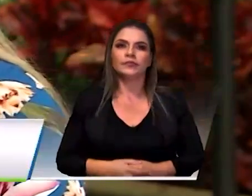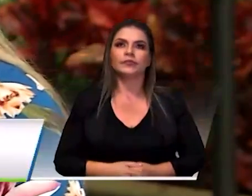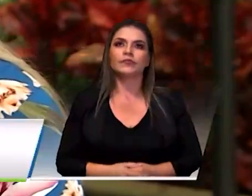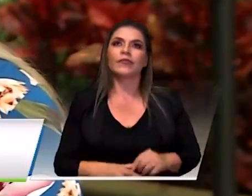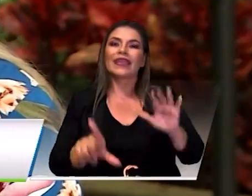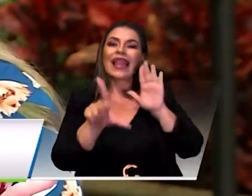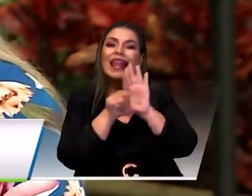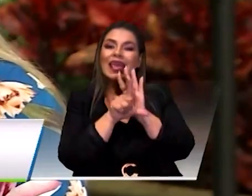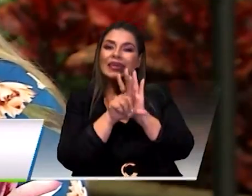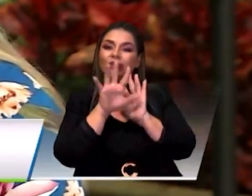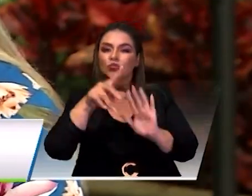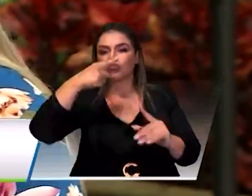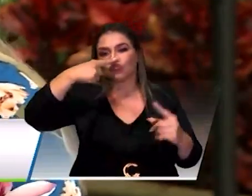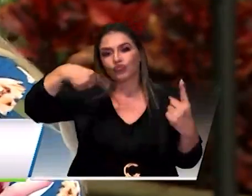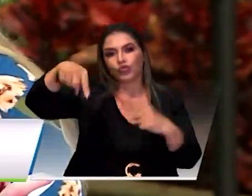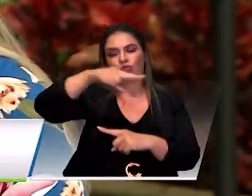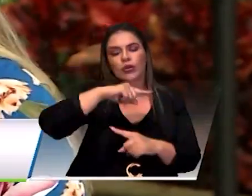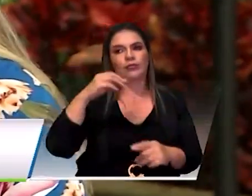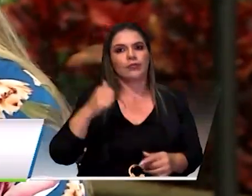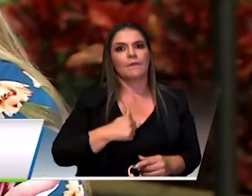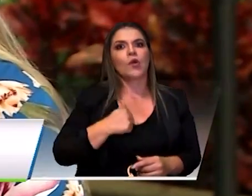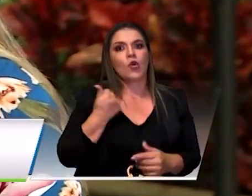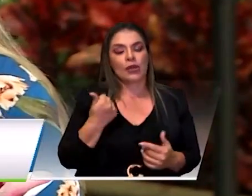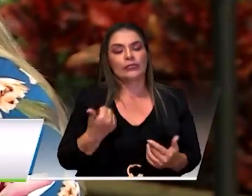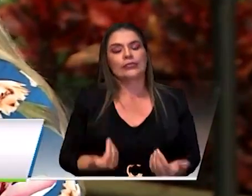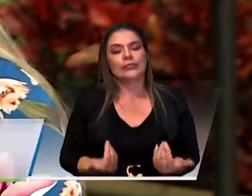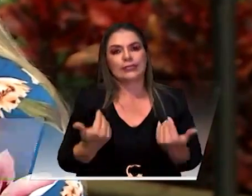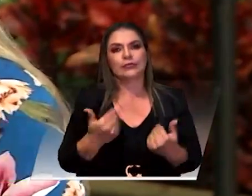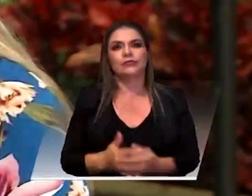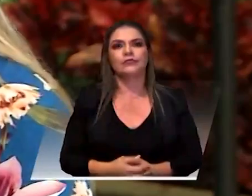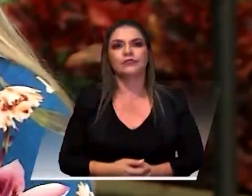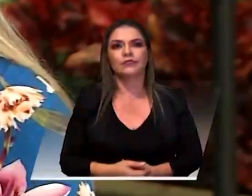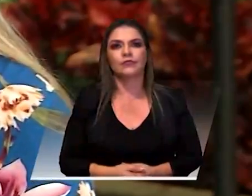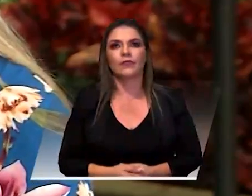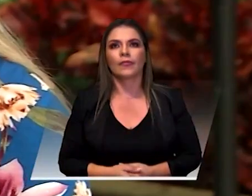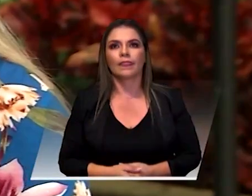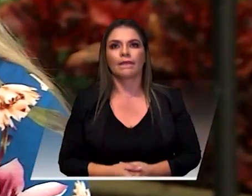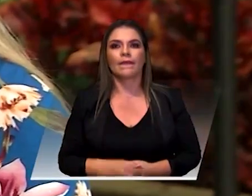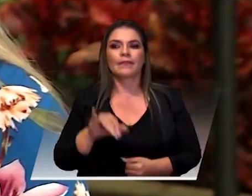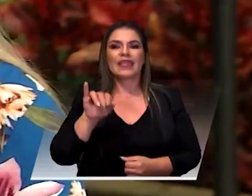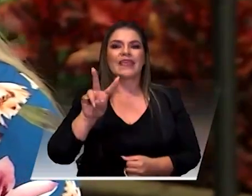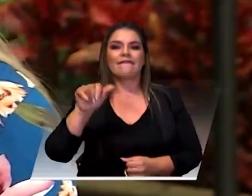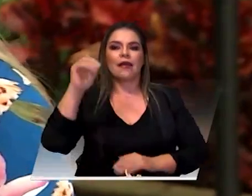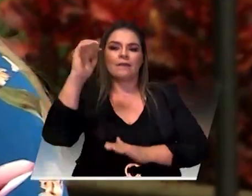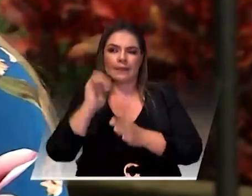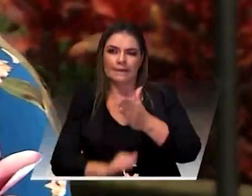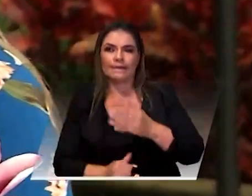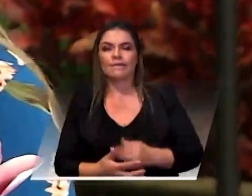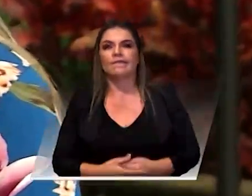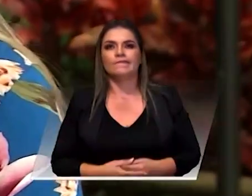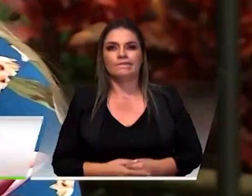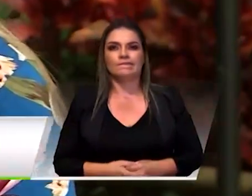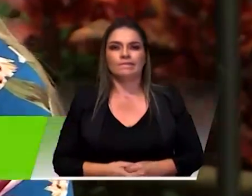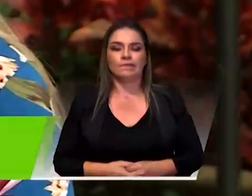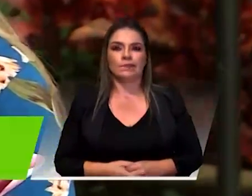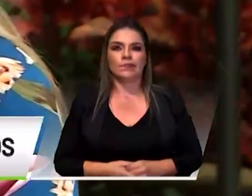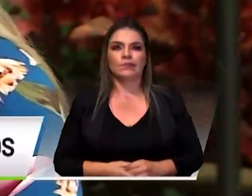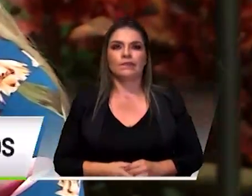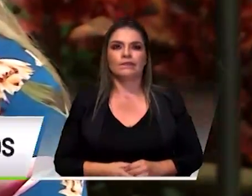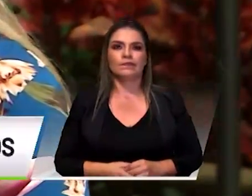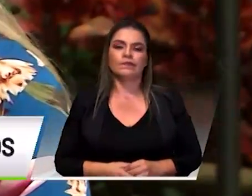poco para incentivar el consumo interno porque va a quedar el IVA exento para todos en general,